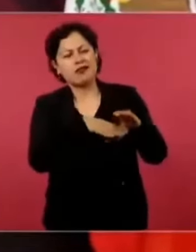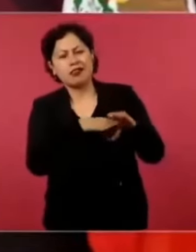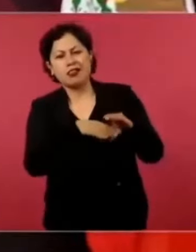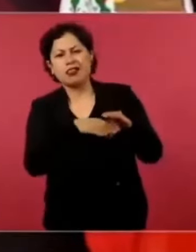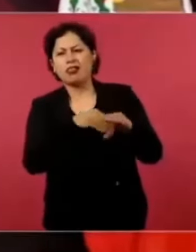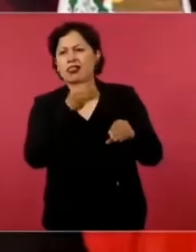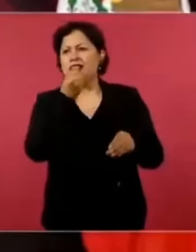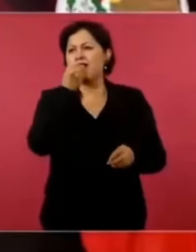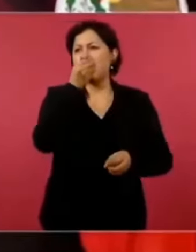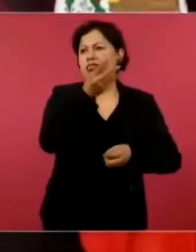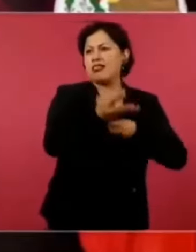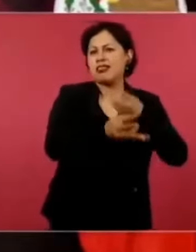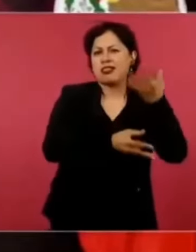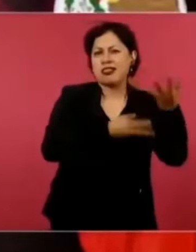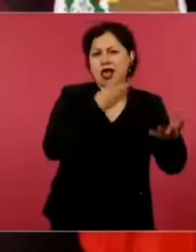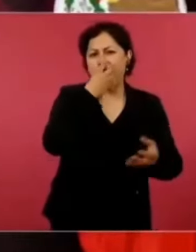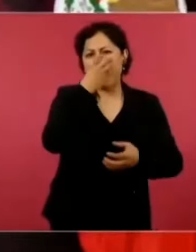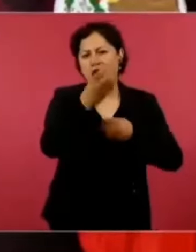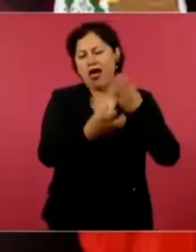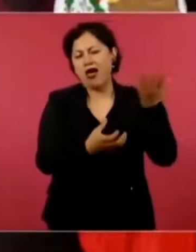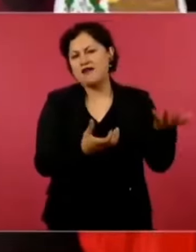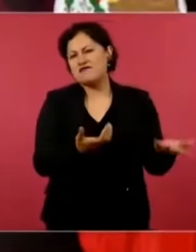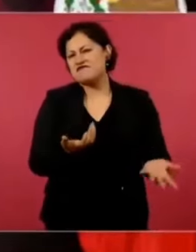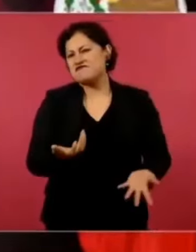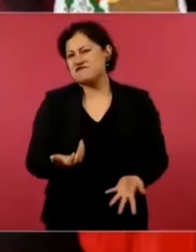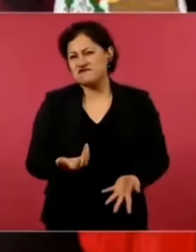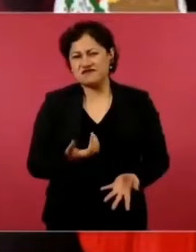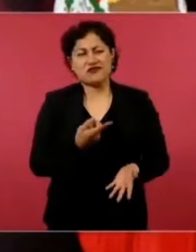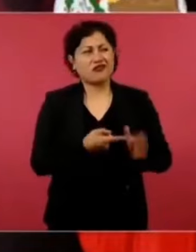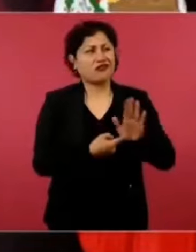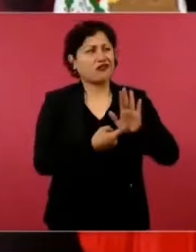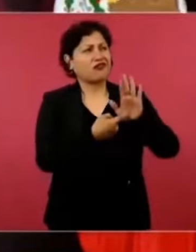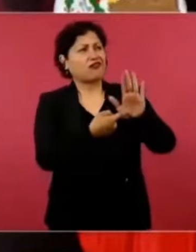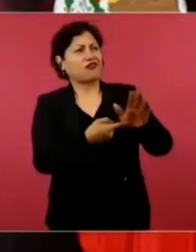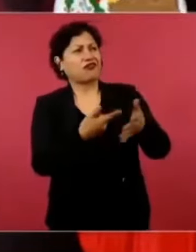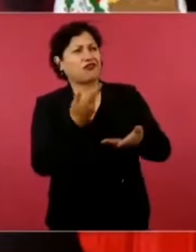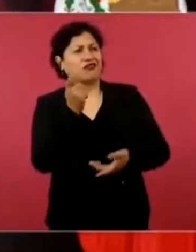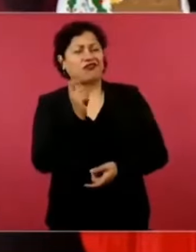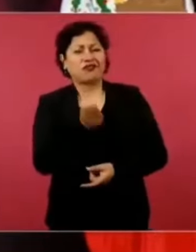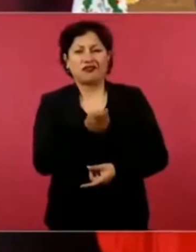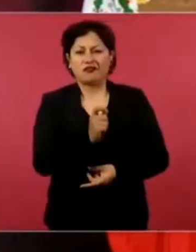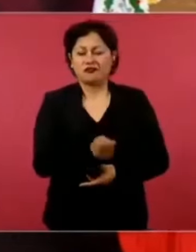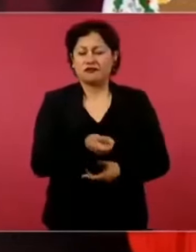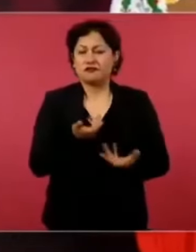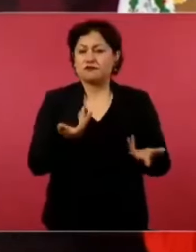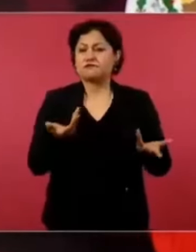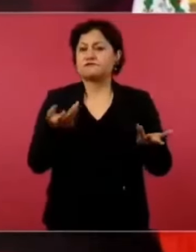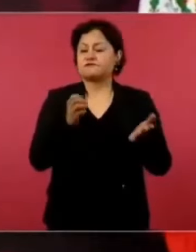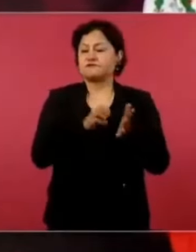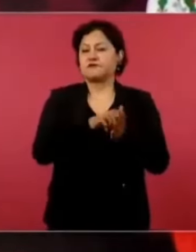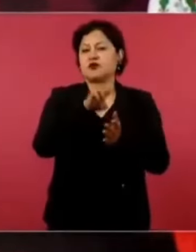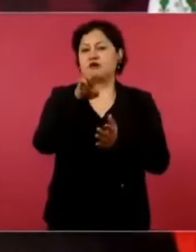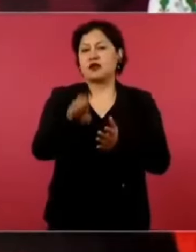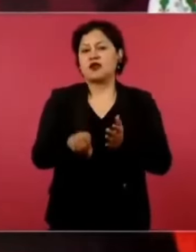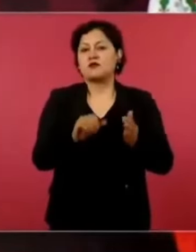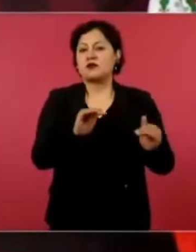sentirse superior,